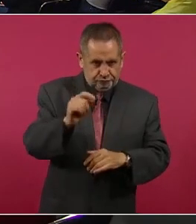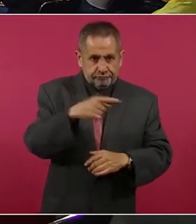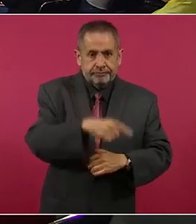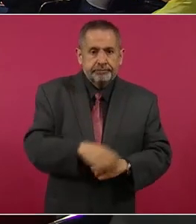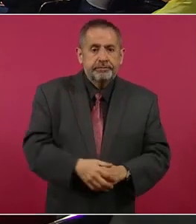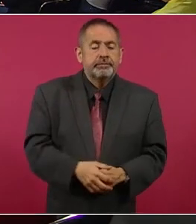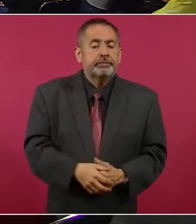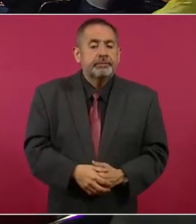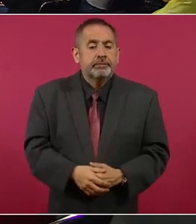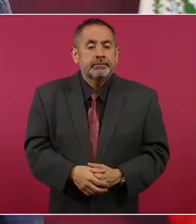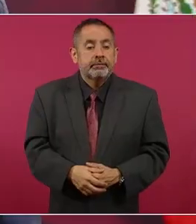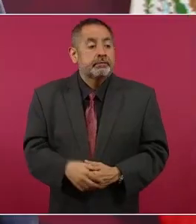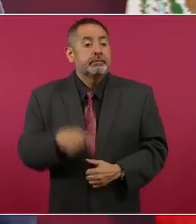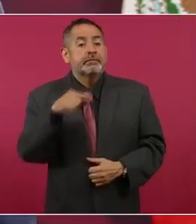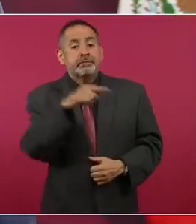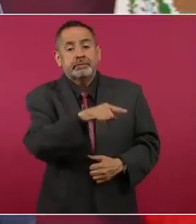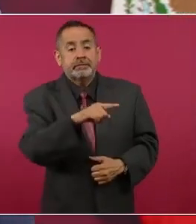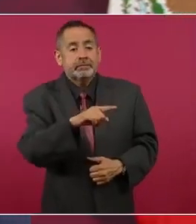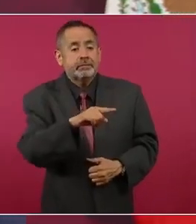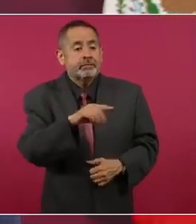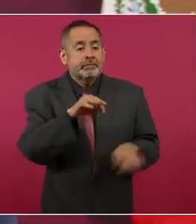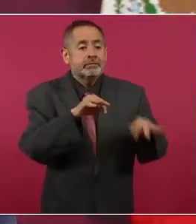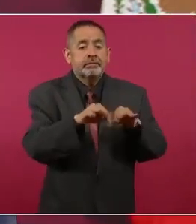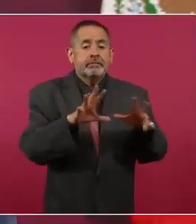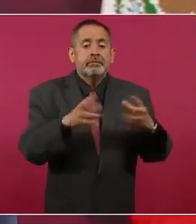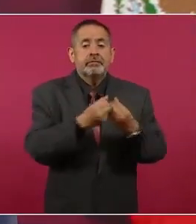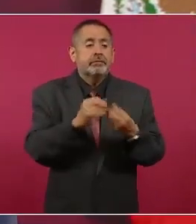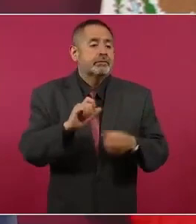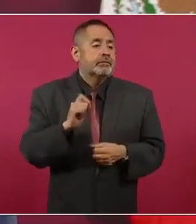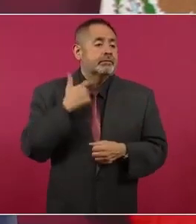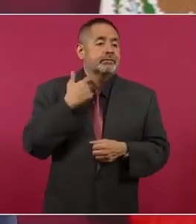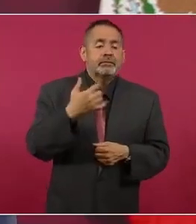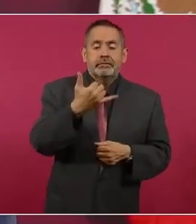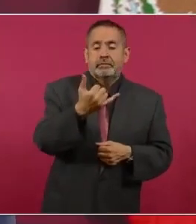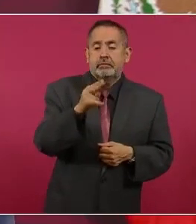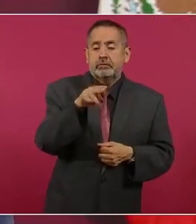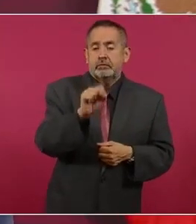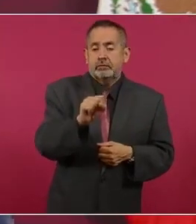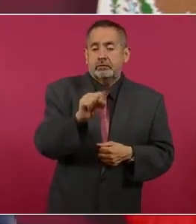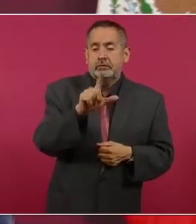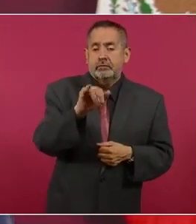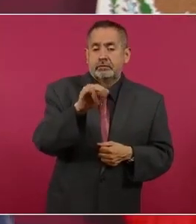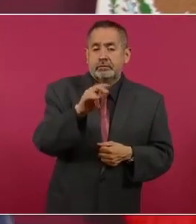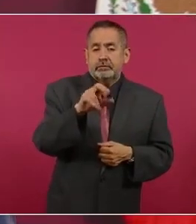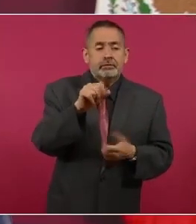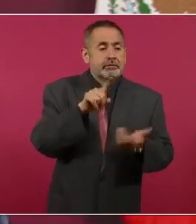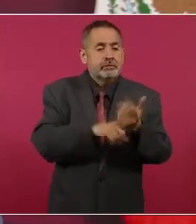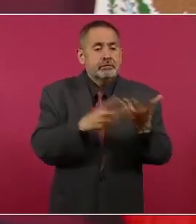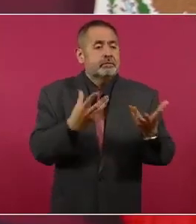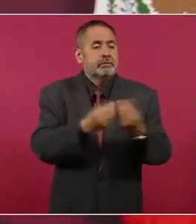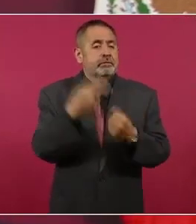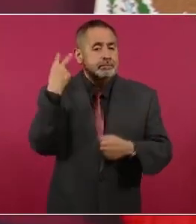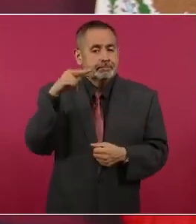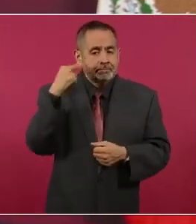Él trabajó con Yunes Linares, es de Veracruz,